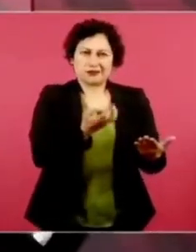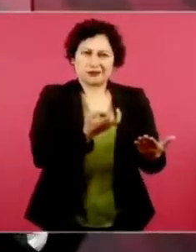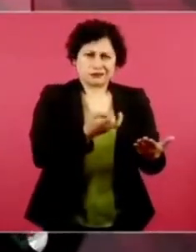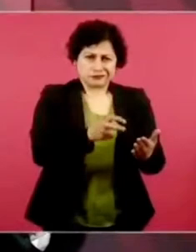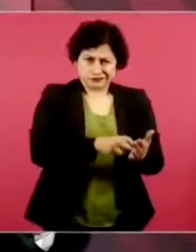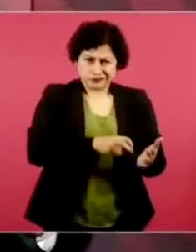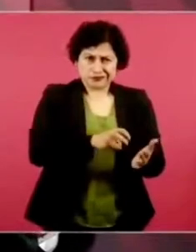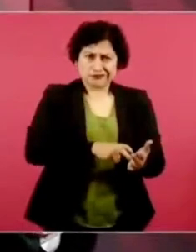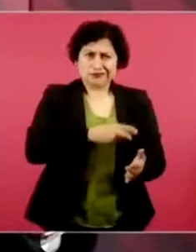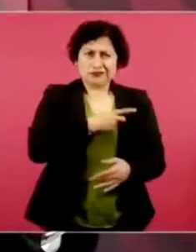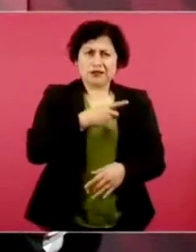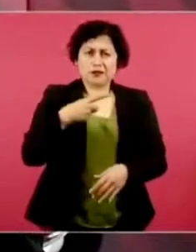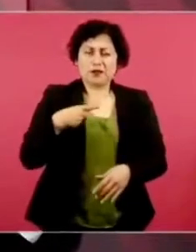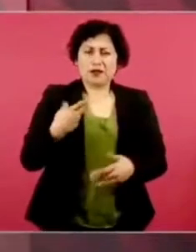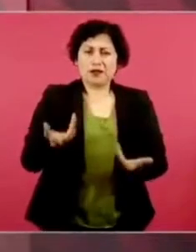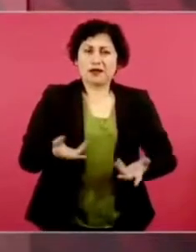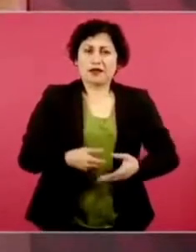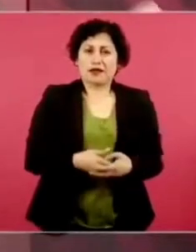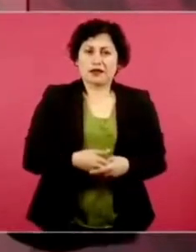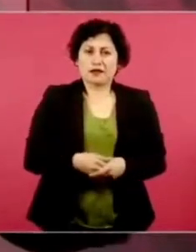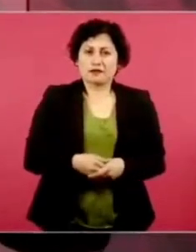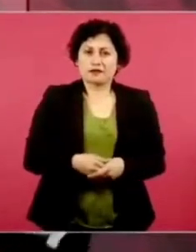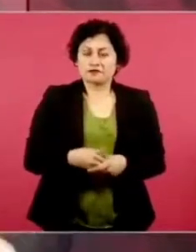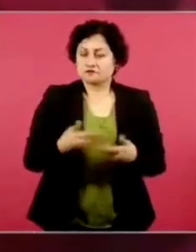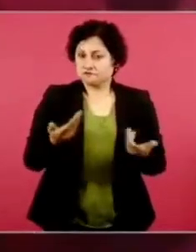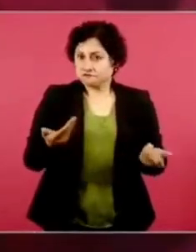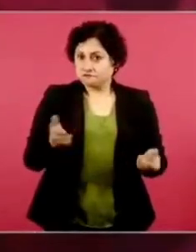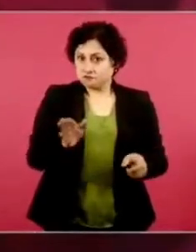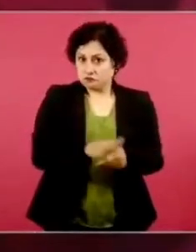que hay este debate.